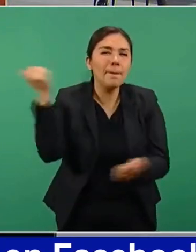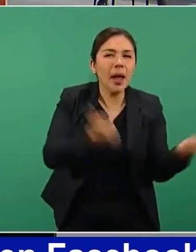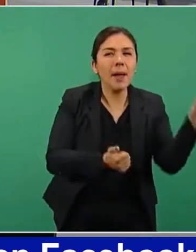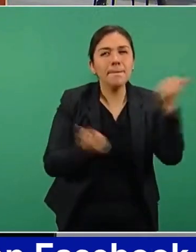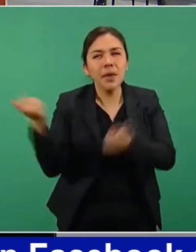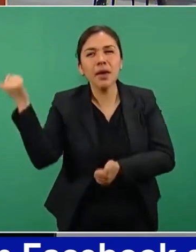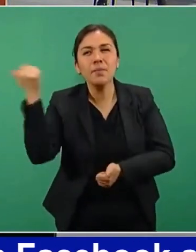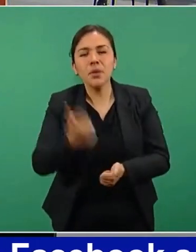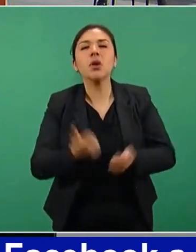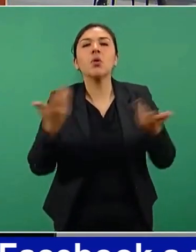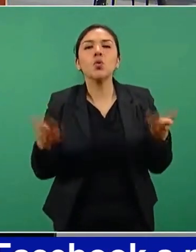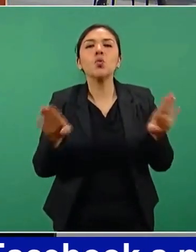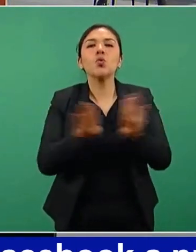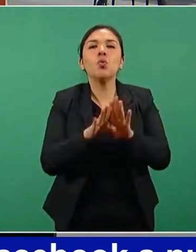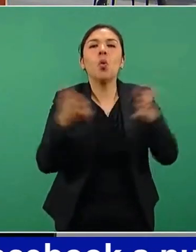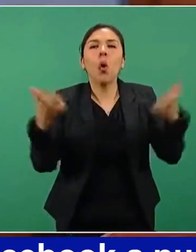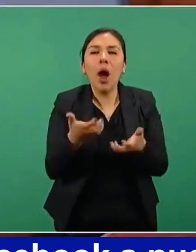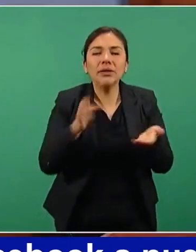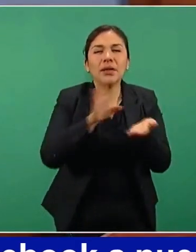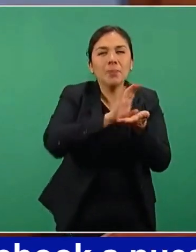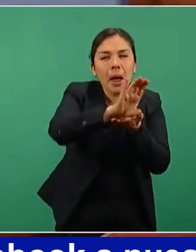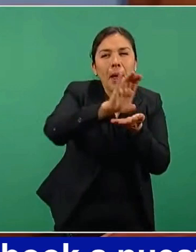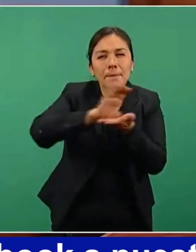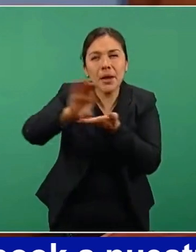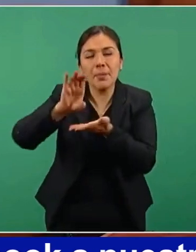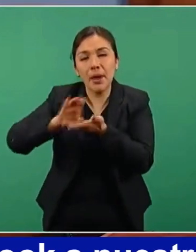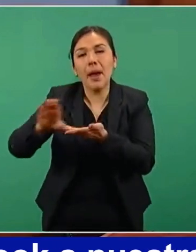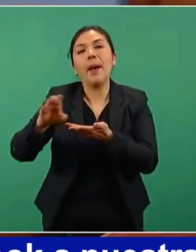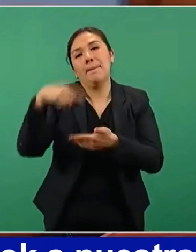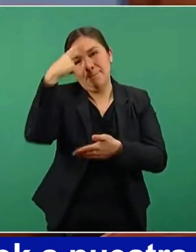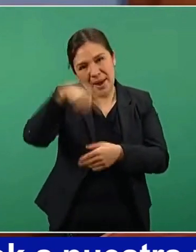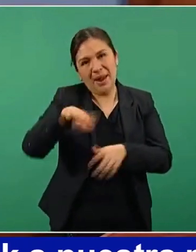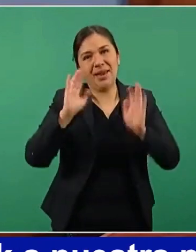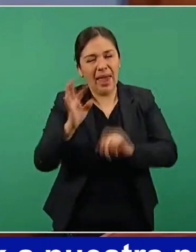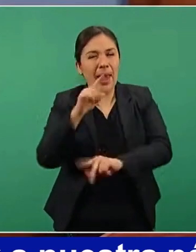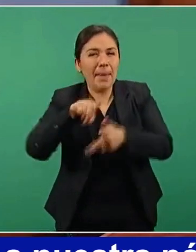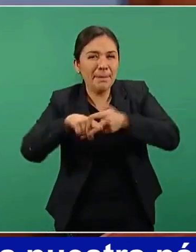como se están distribuyendo y se están aplicando.